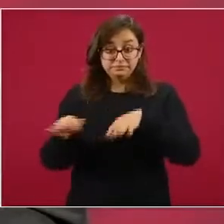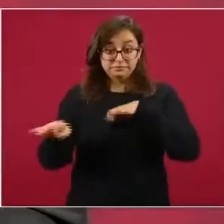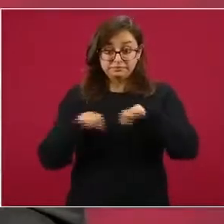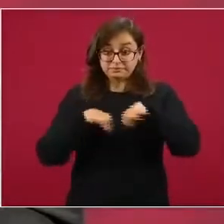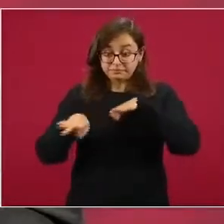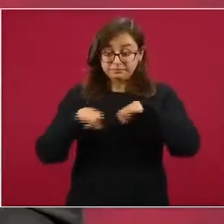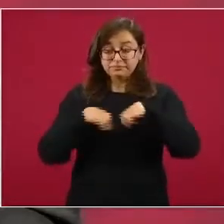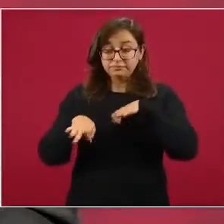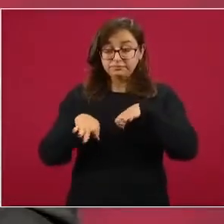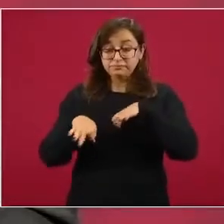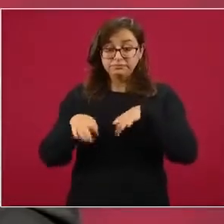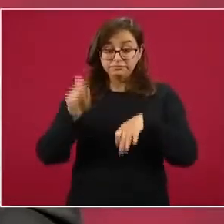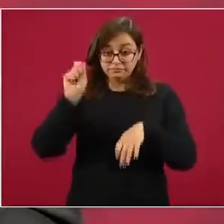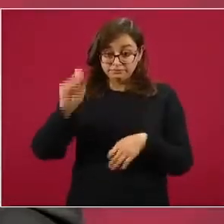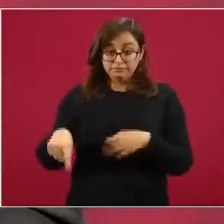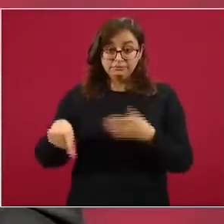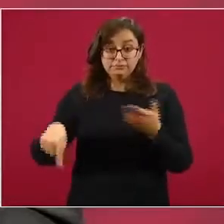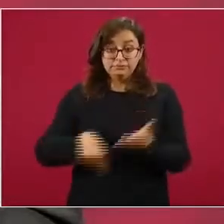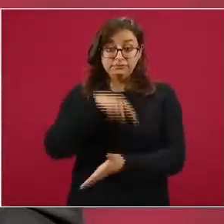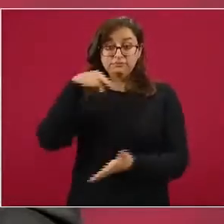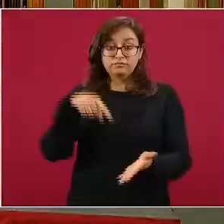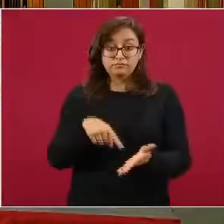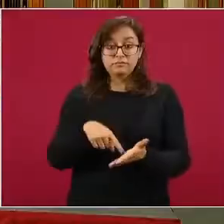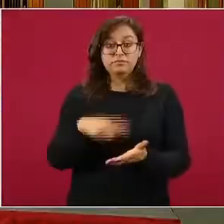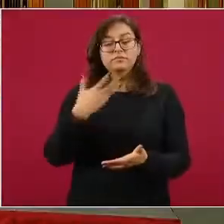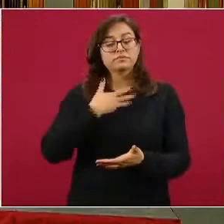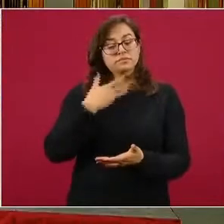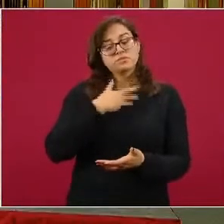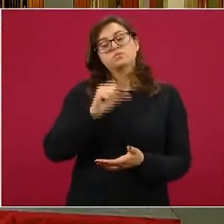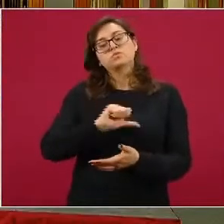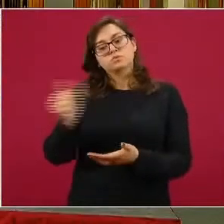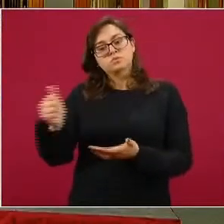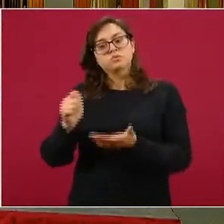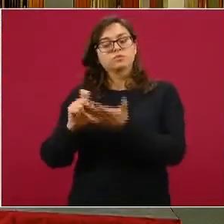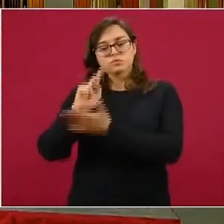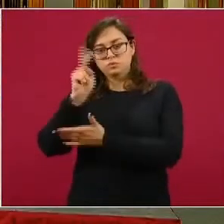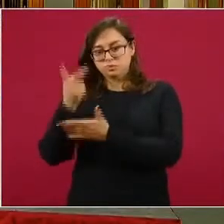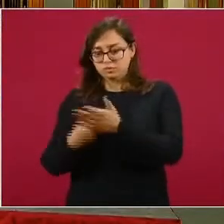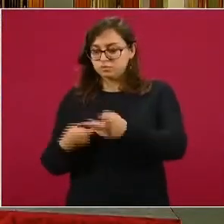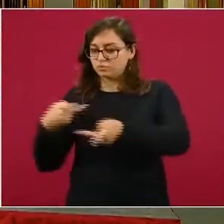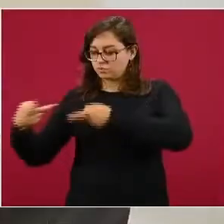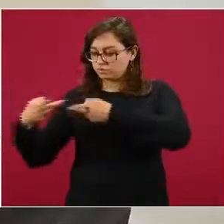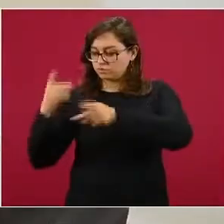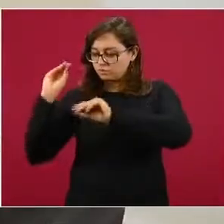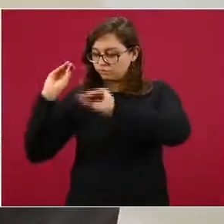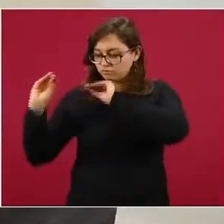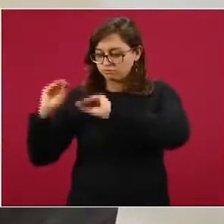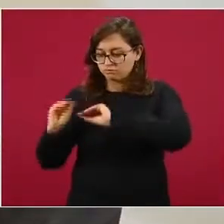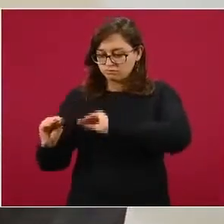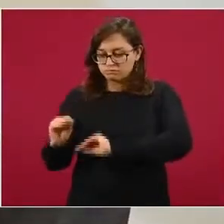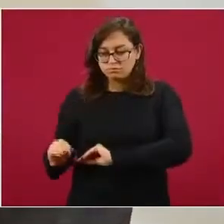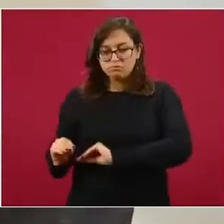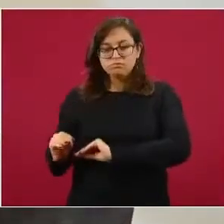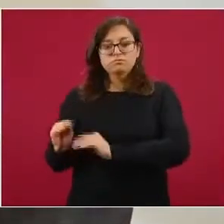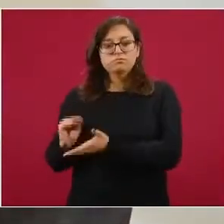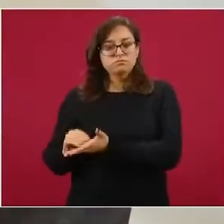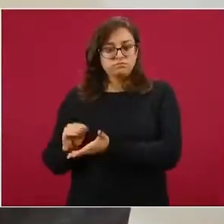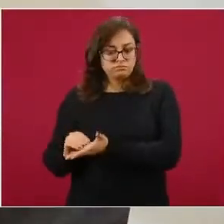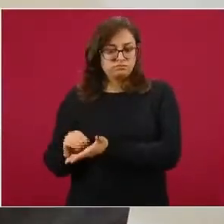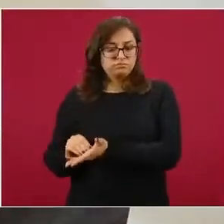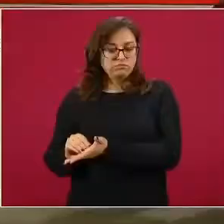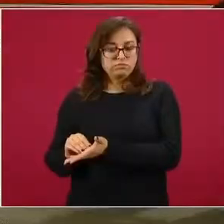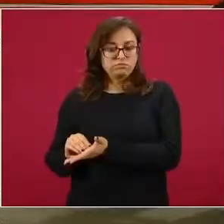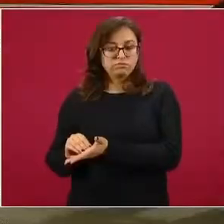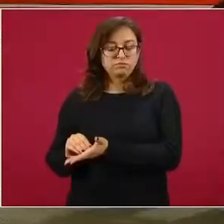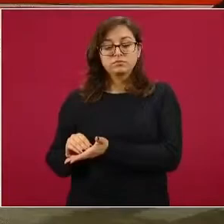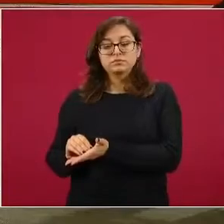formaron, las instituciones públicas, hay toda otra estrategia que estamos en planeación en este momento.